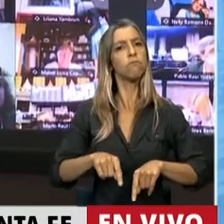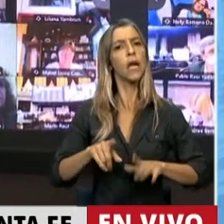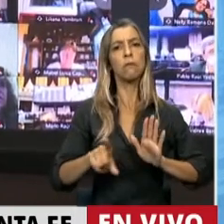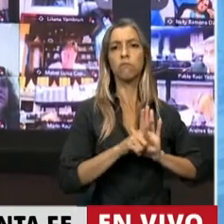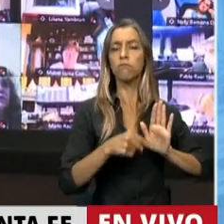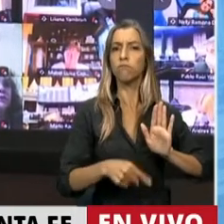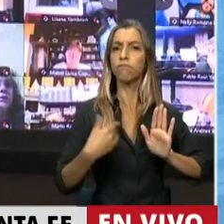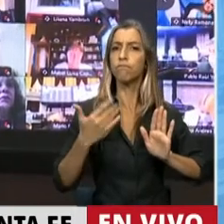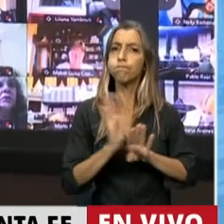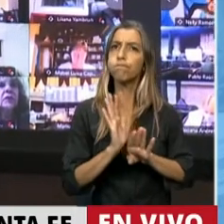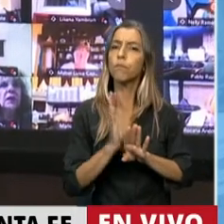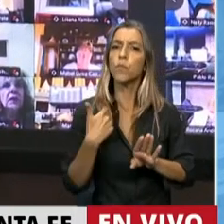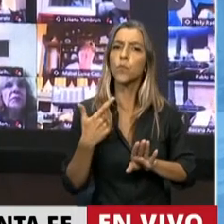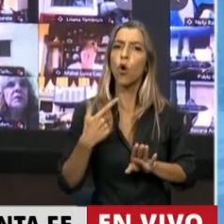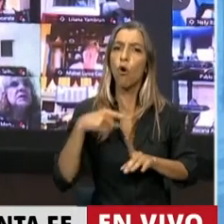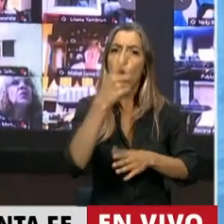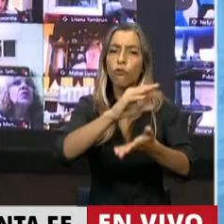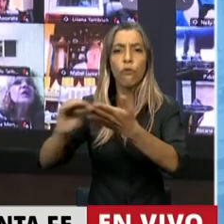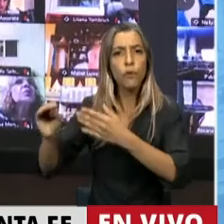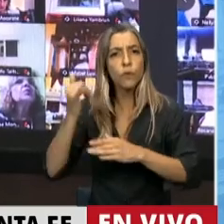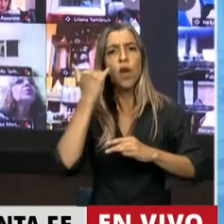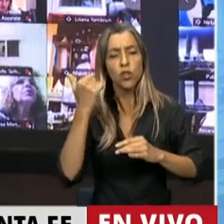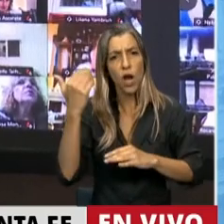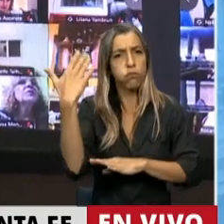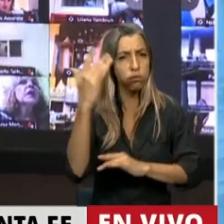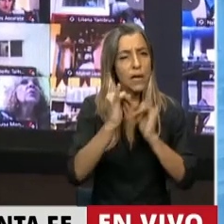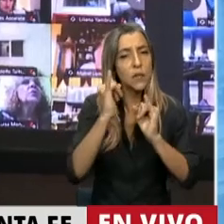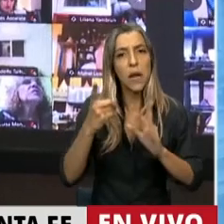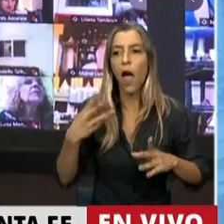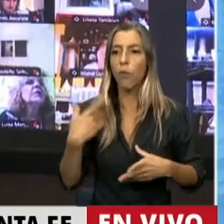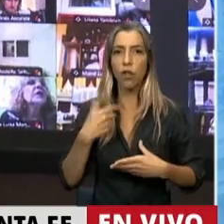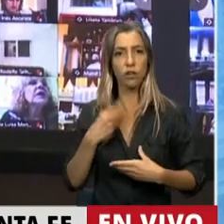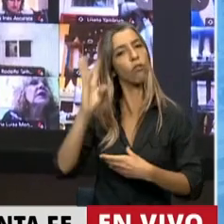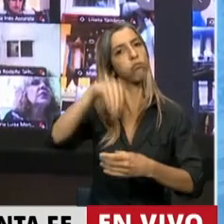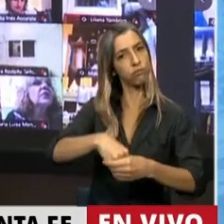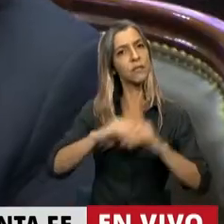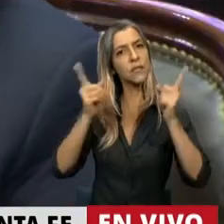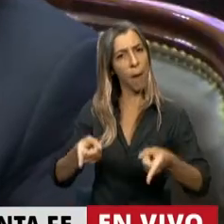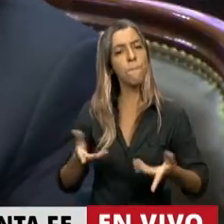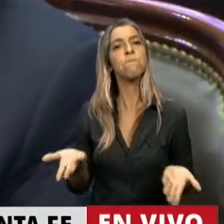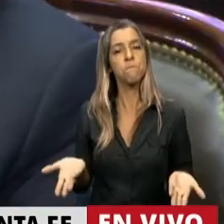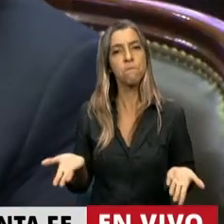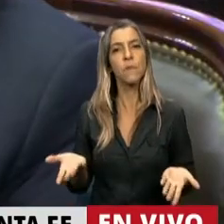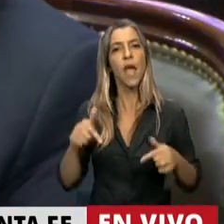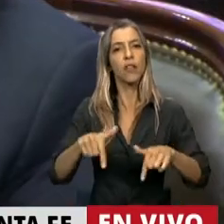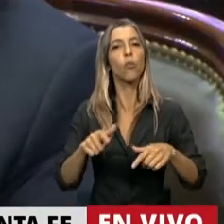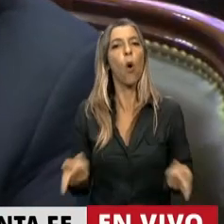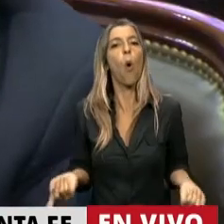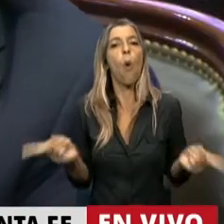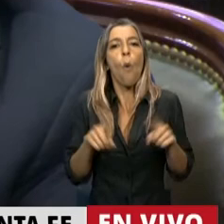llevado otros diputados y diputadas propinantes en este tema, que ennobleza la política, que